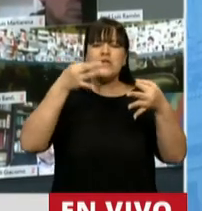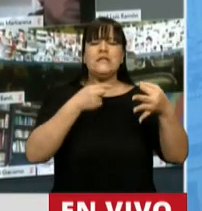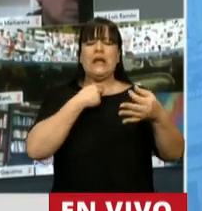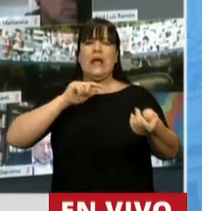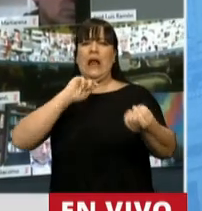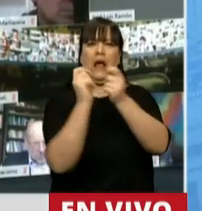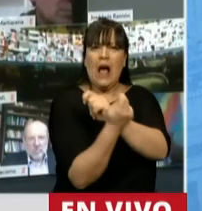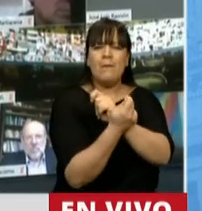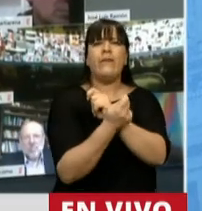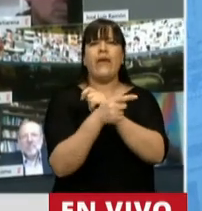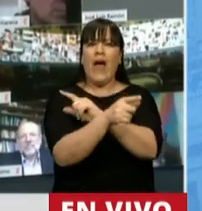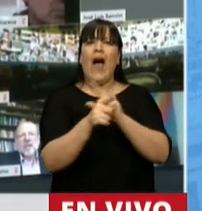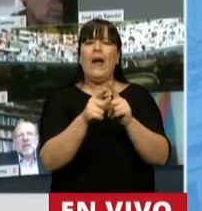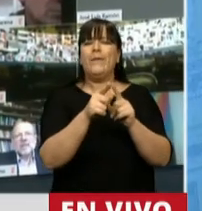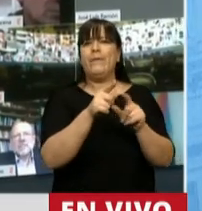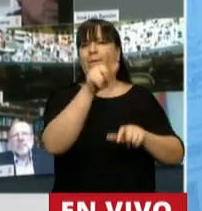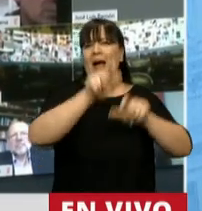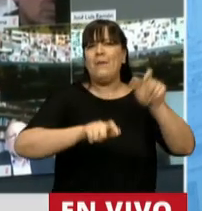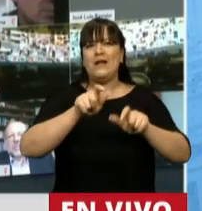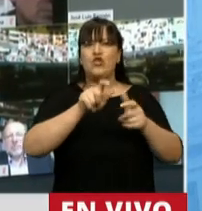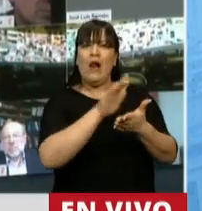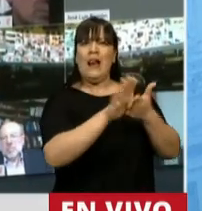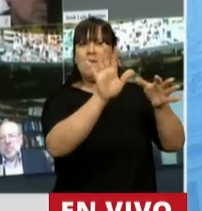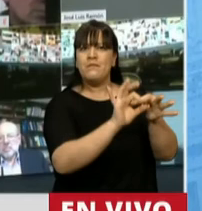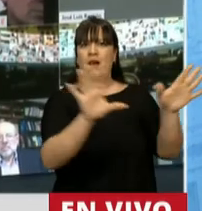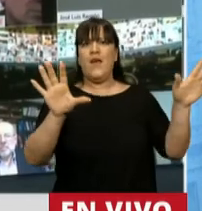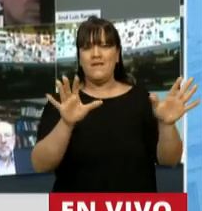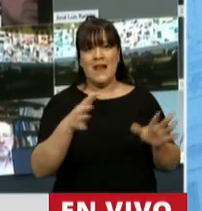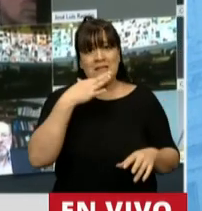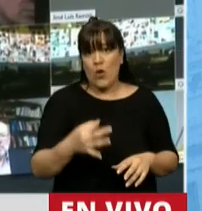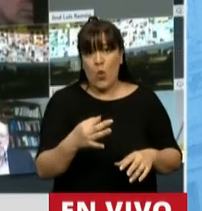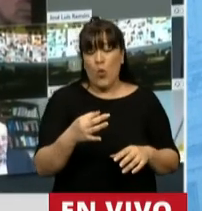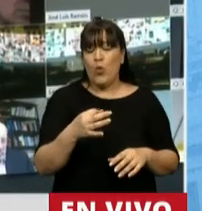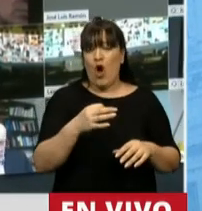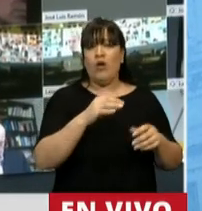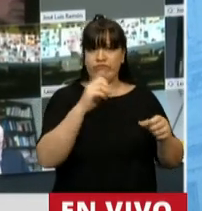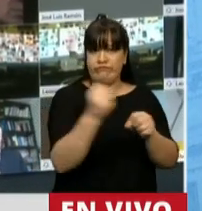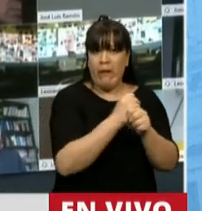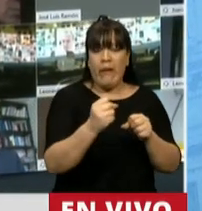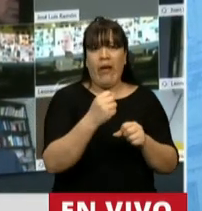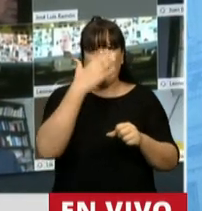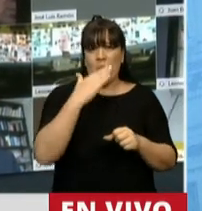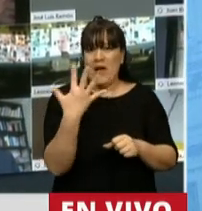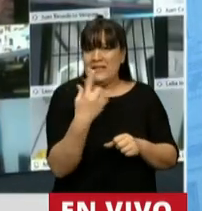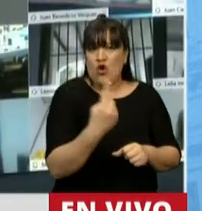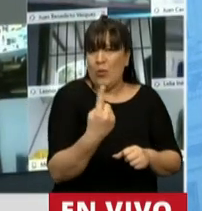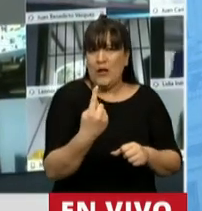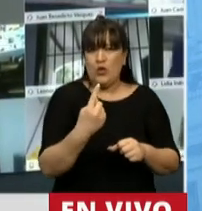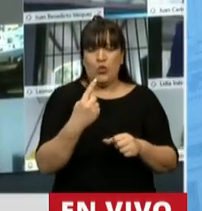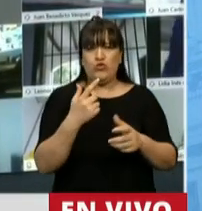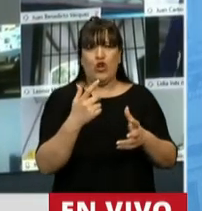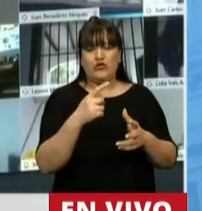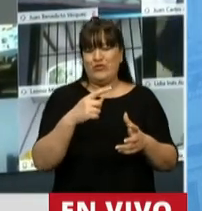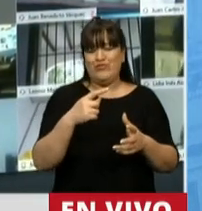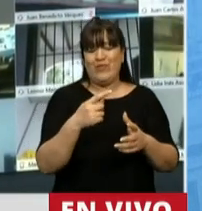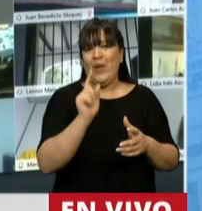es para generar impunidad, vamos a ir a la vuelta de la esquina y a los cinco minutos derrochando esta posibilidad a otro